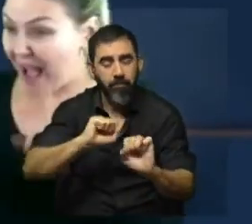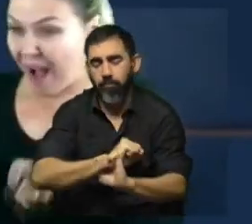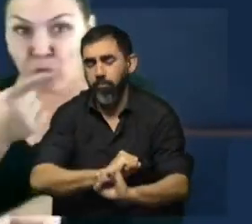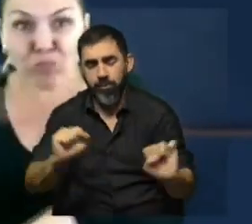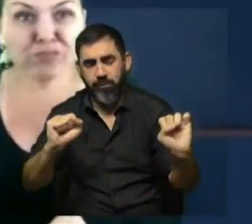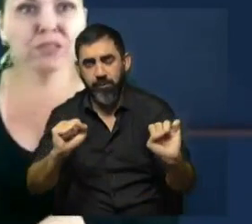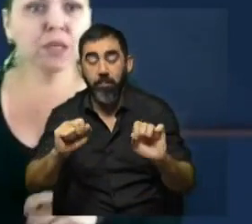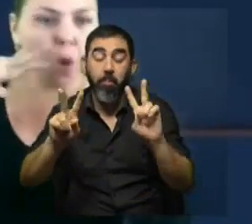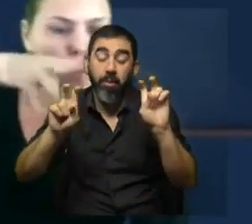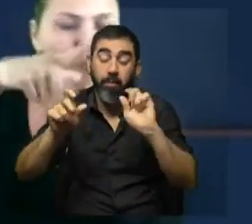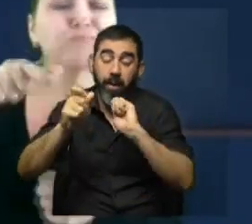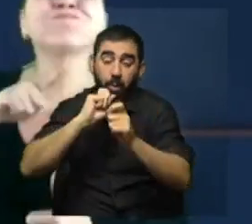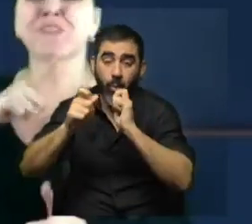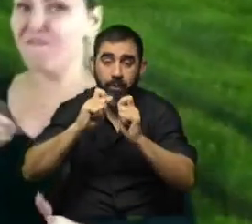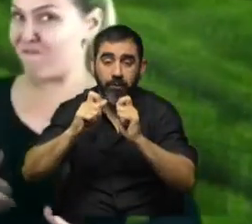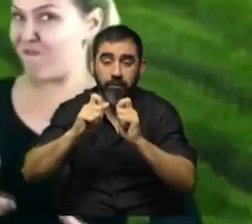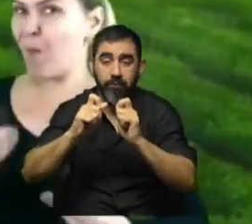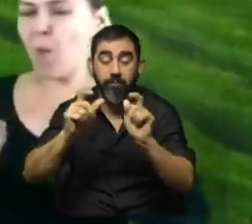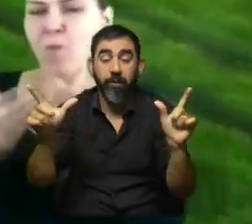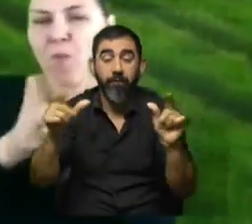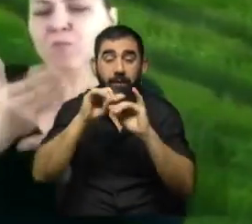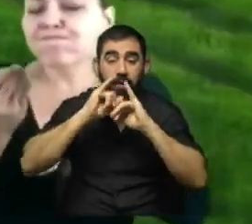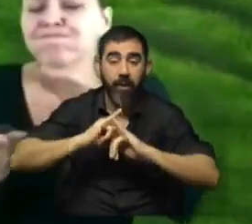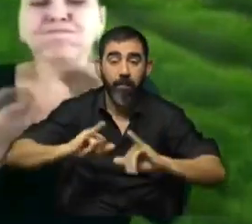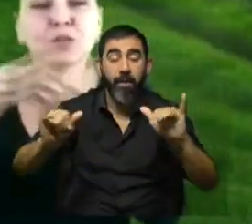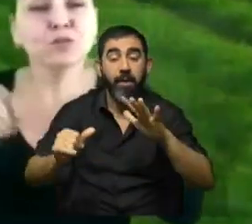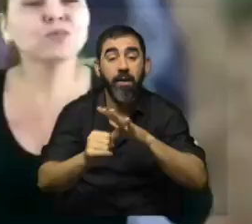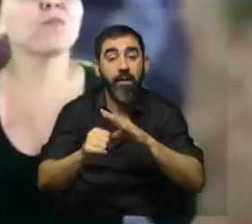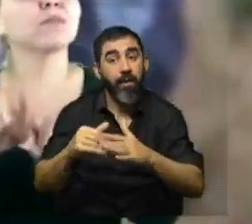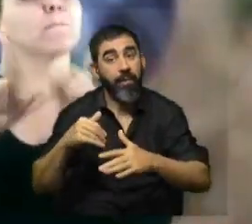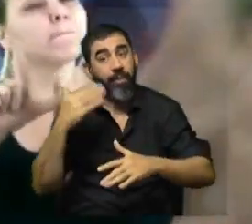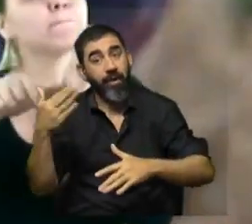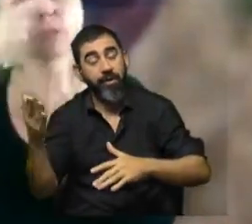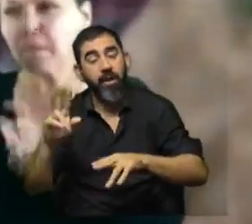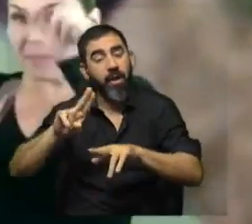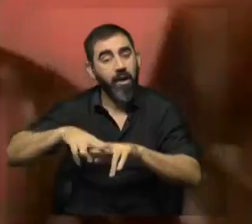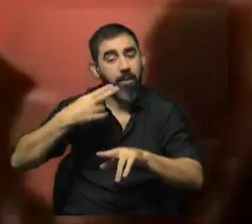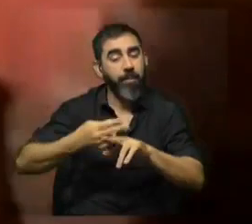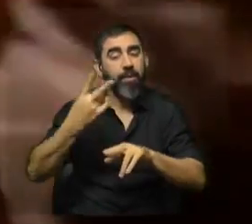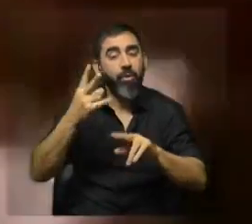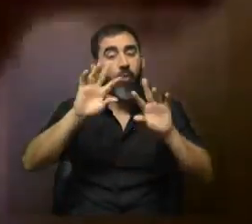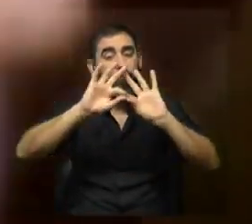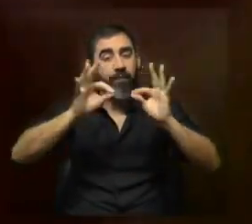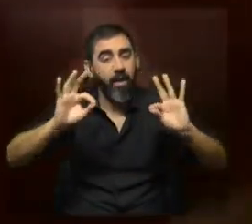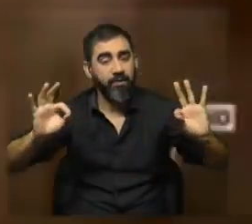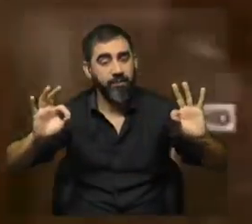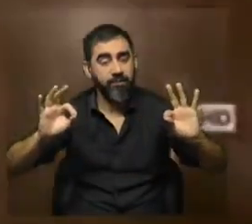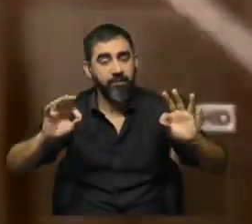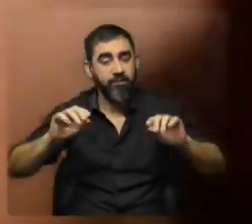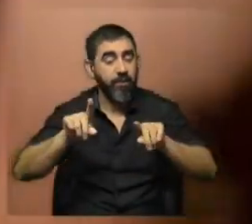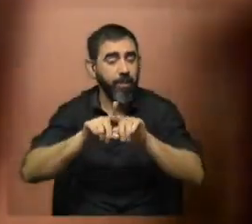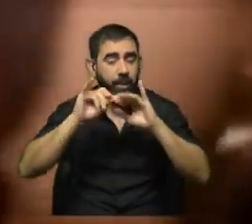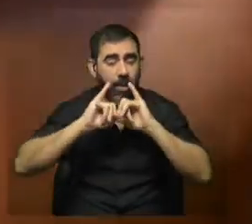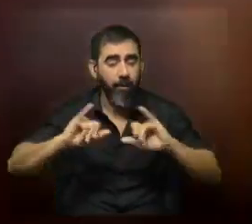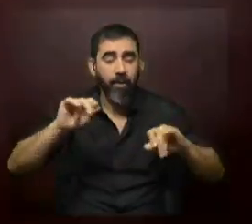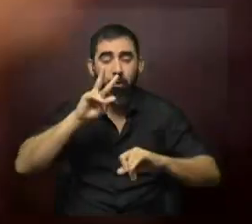tenor de las encuestas. Para concluir la campaña, el líder ultraderechista repitió dos lemas que viene utilizando desde la campaña de